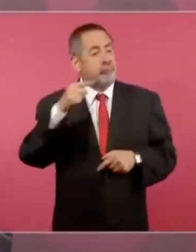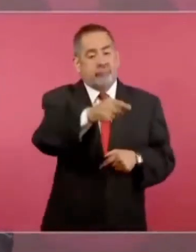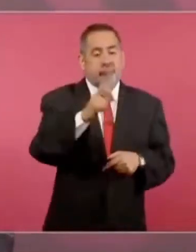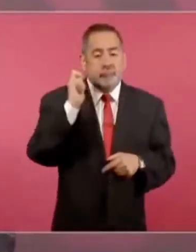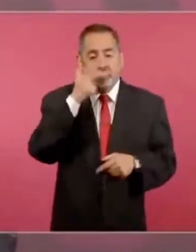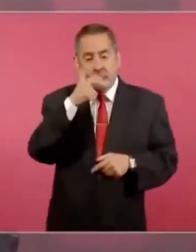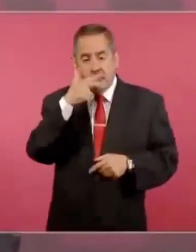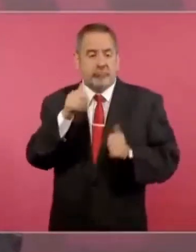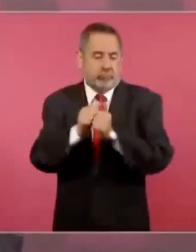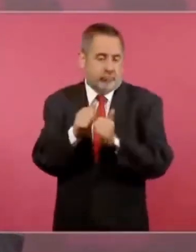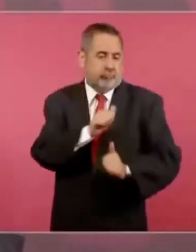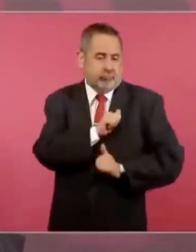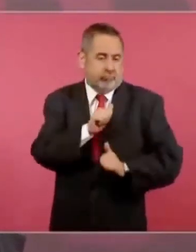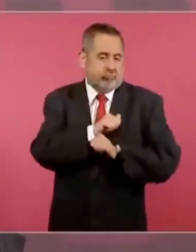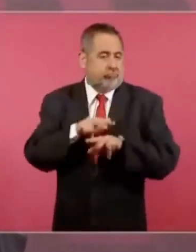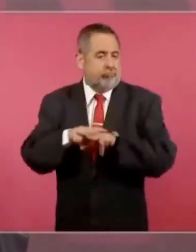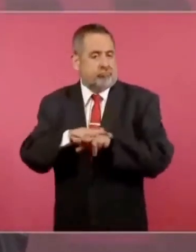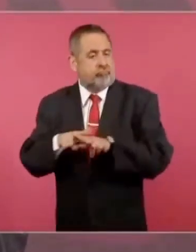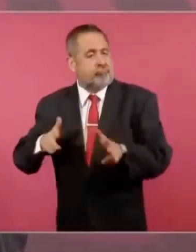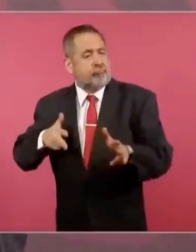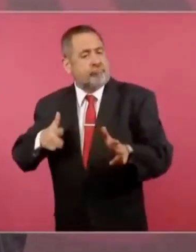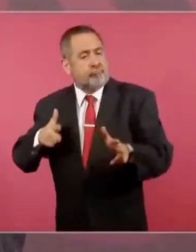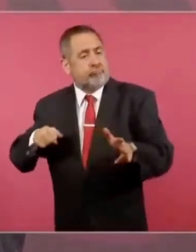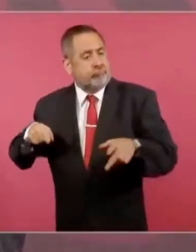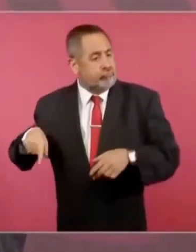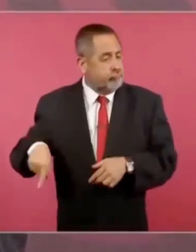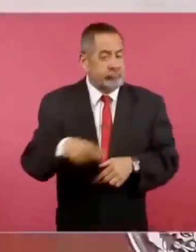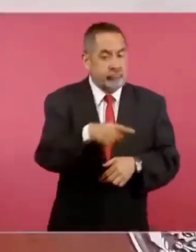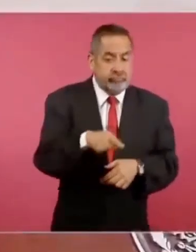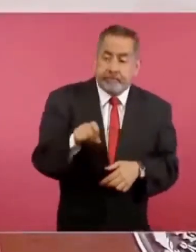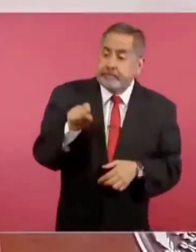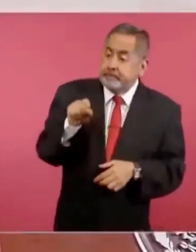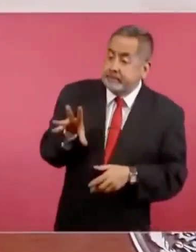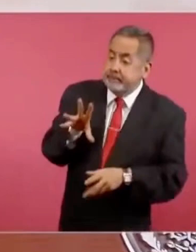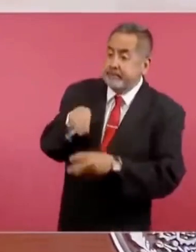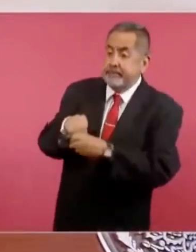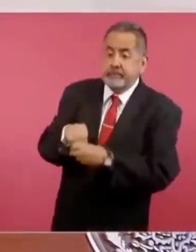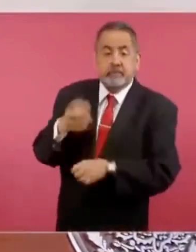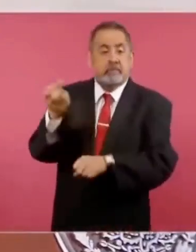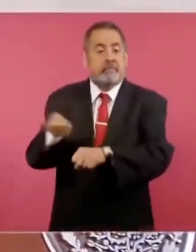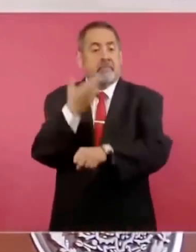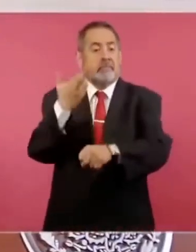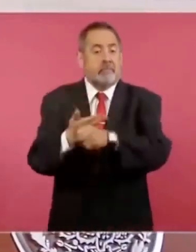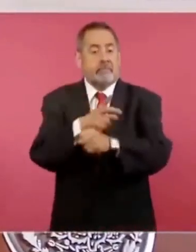y va incluso el secretario de guerra,